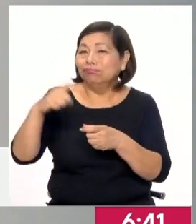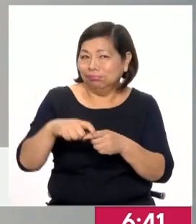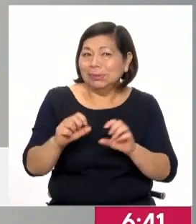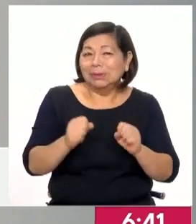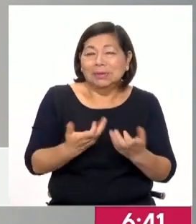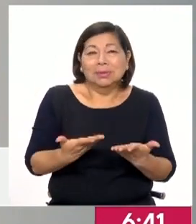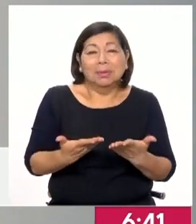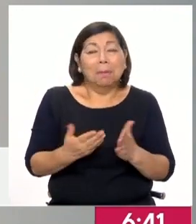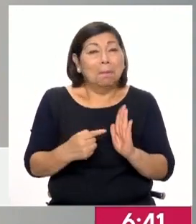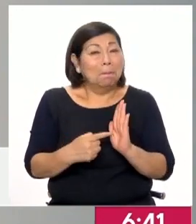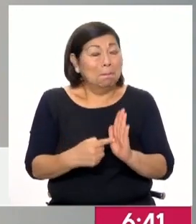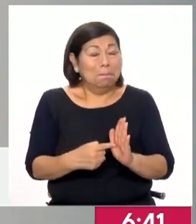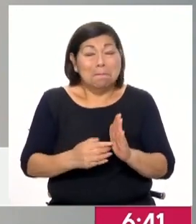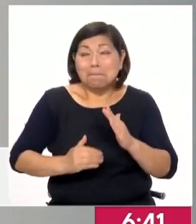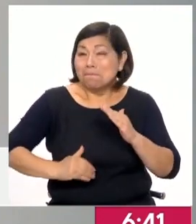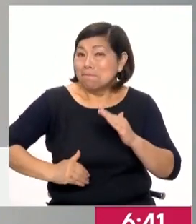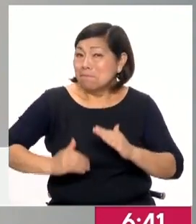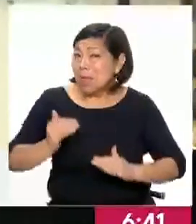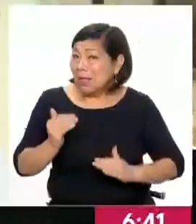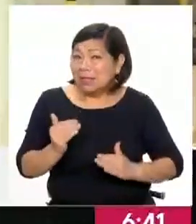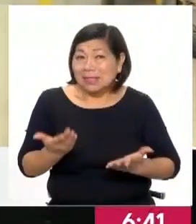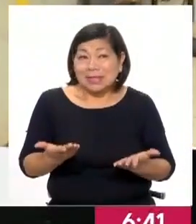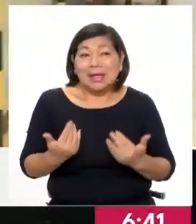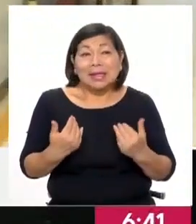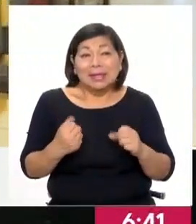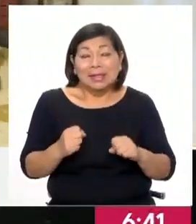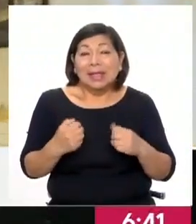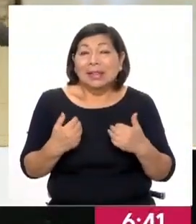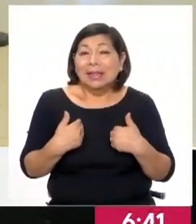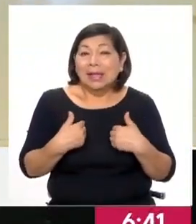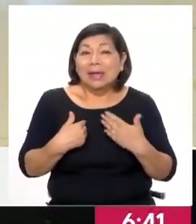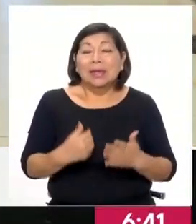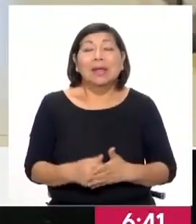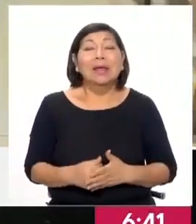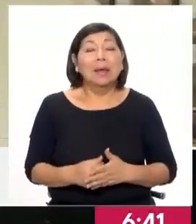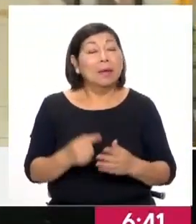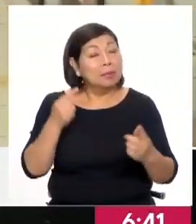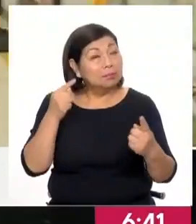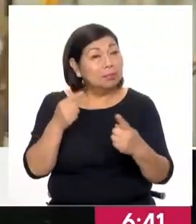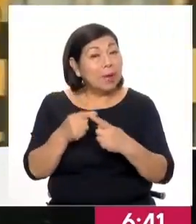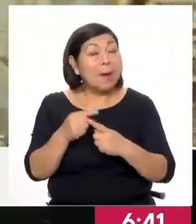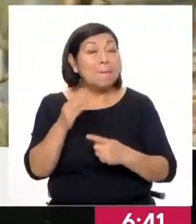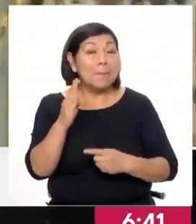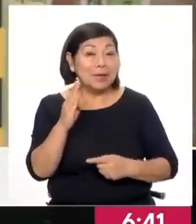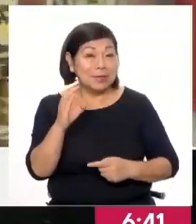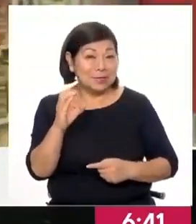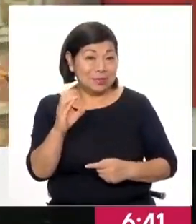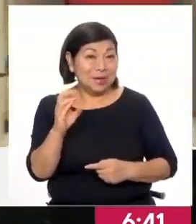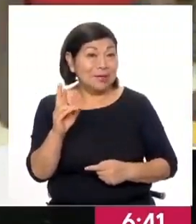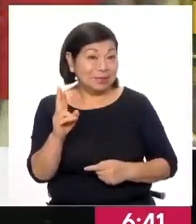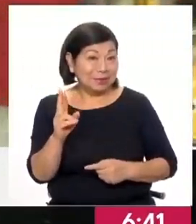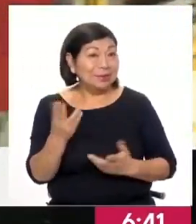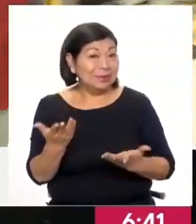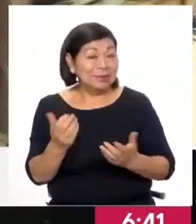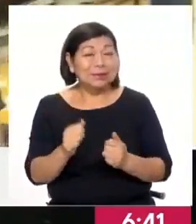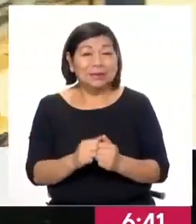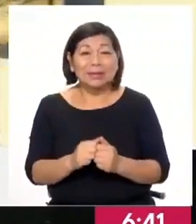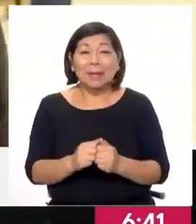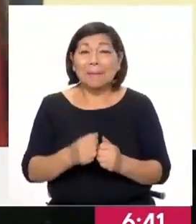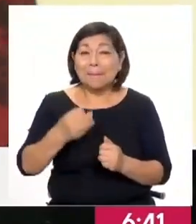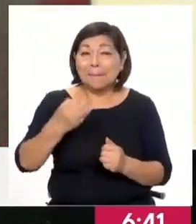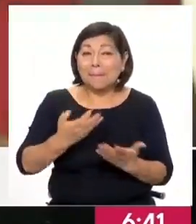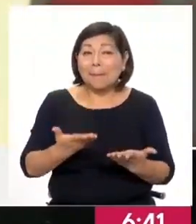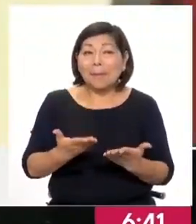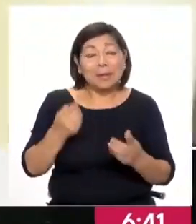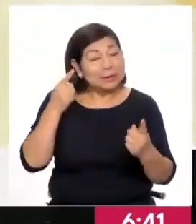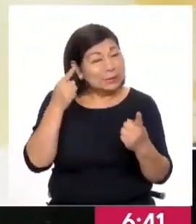notablemente más alta que lo que tenemos como meta del Banco Central, ¿no? El Banco Central tiene específicamente